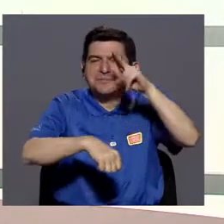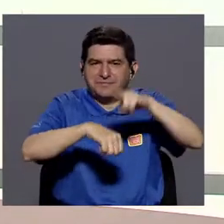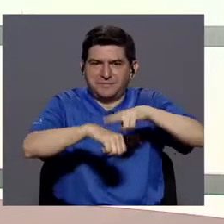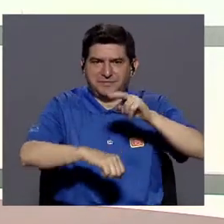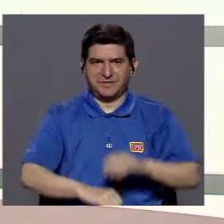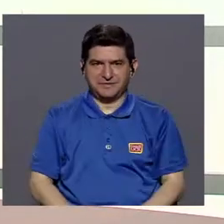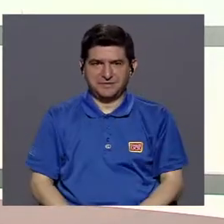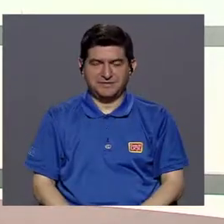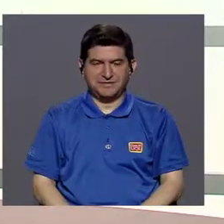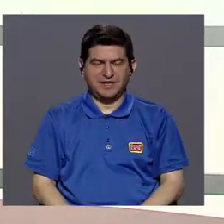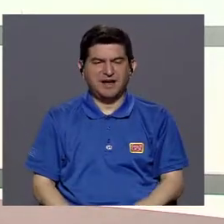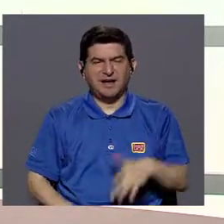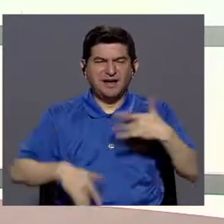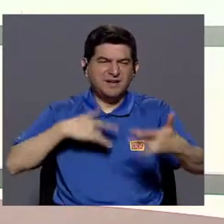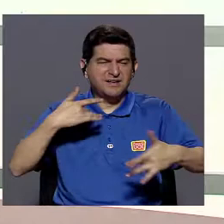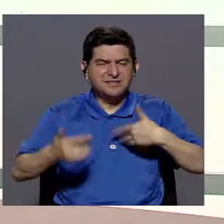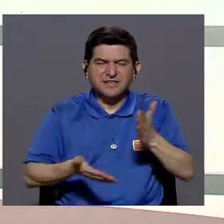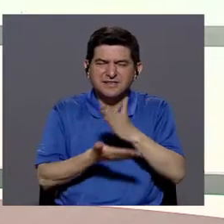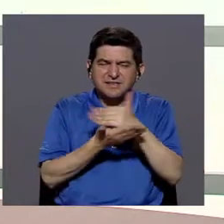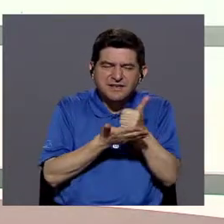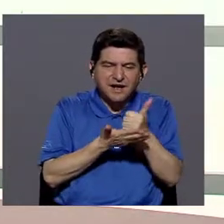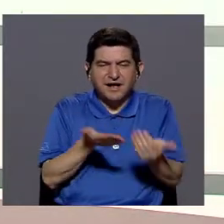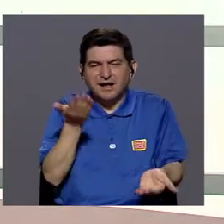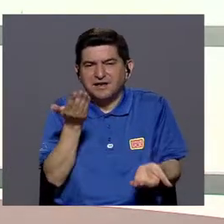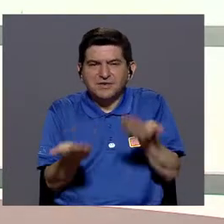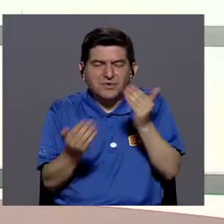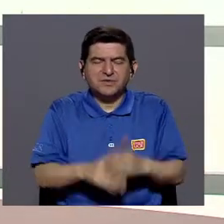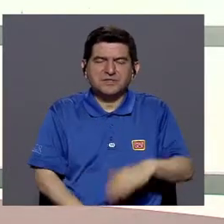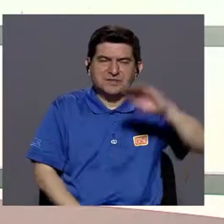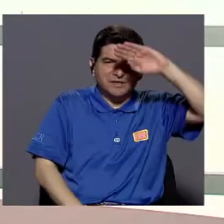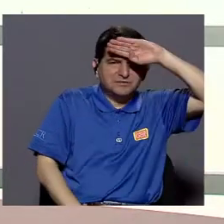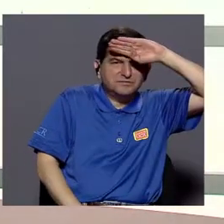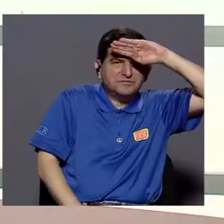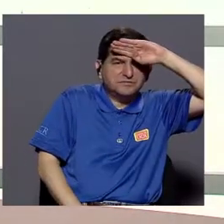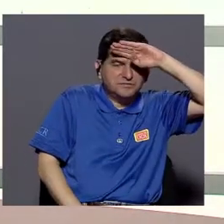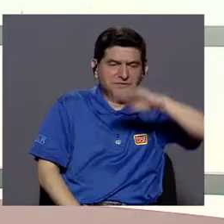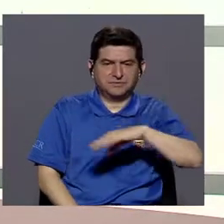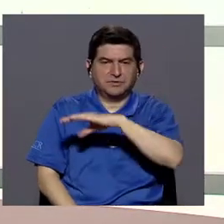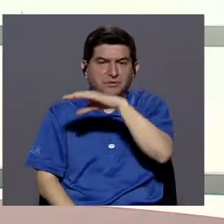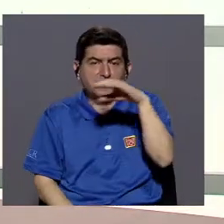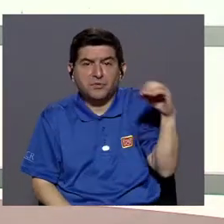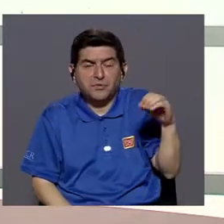refiere más frecuentemente, es de pronto algunos malestares, alguna fiebre,